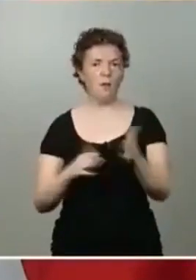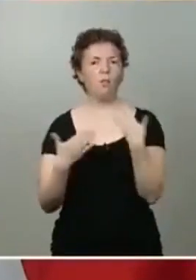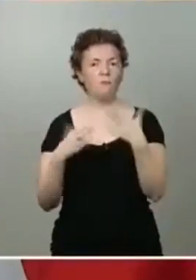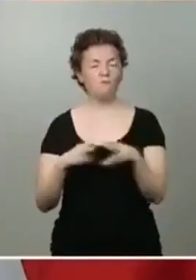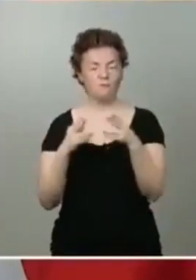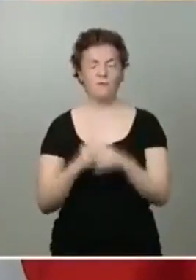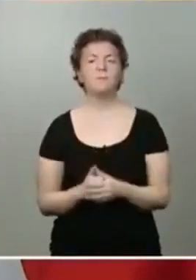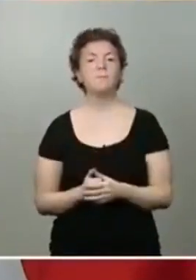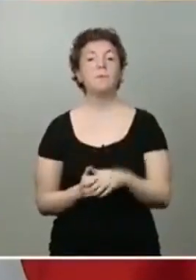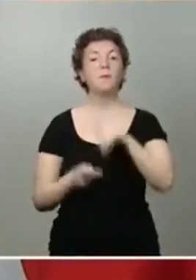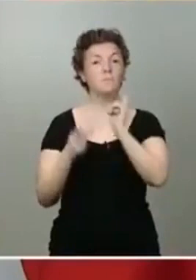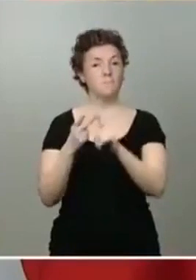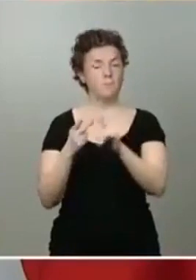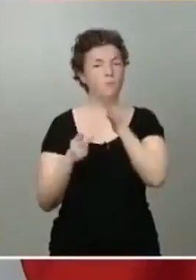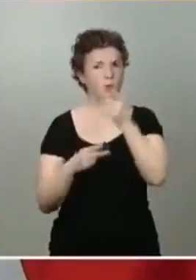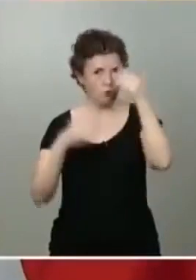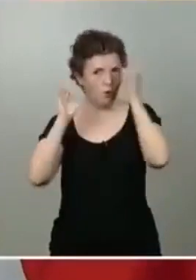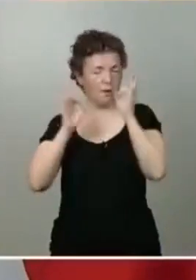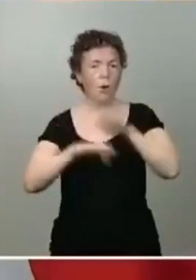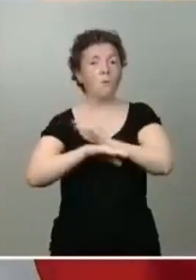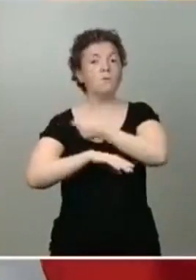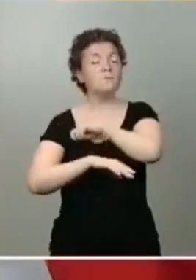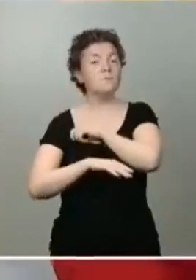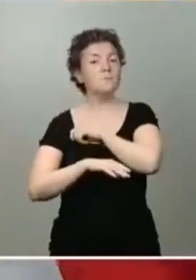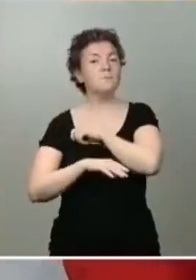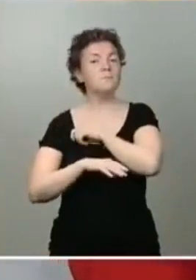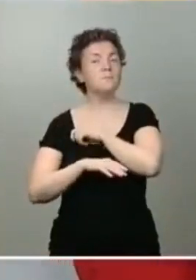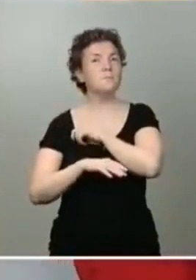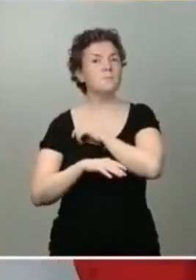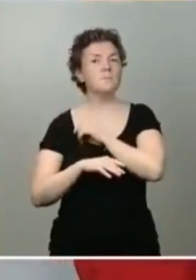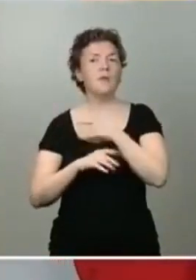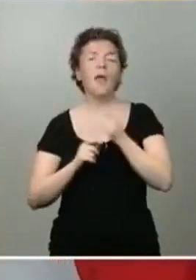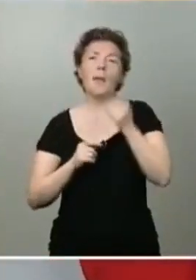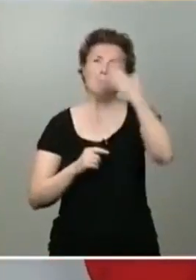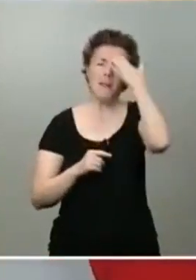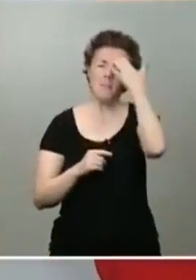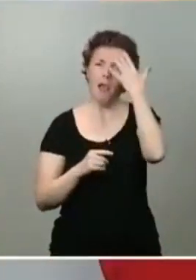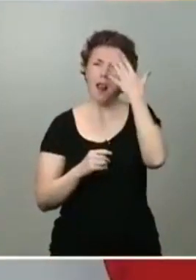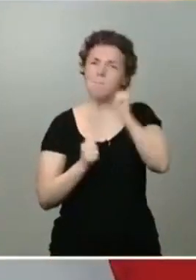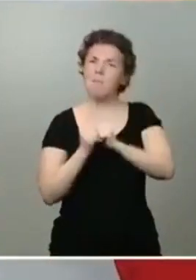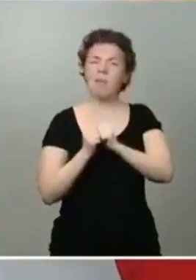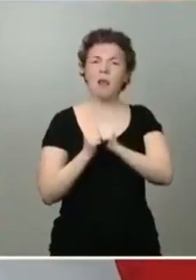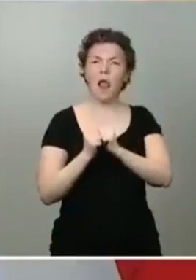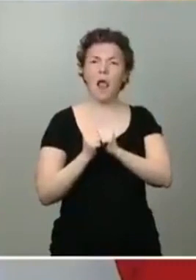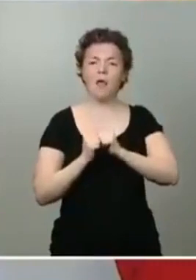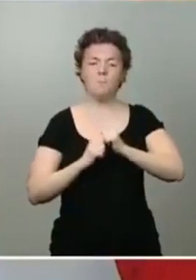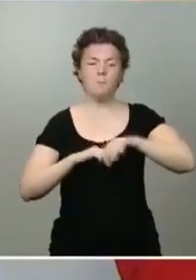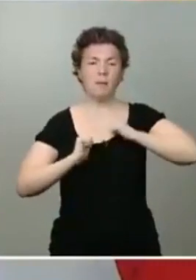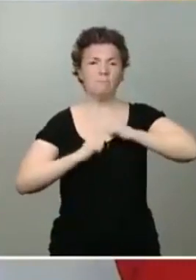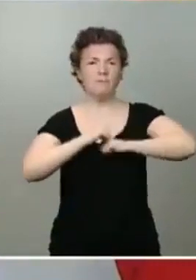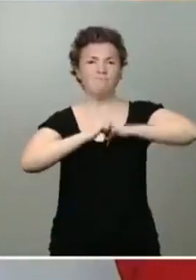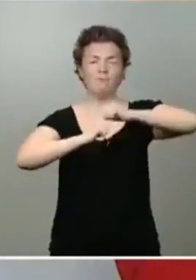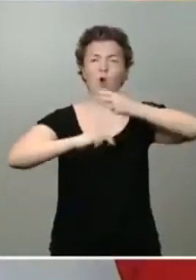En segundo lugar, porque creo que el Gobierno de España ha puesto una principal piedra para demostrar que las